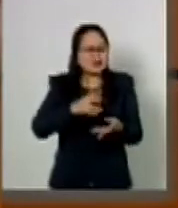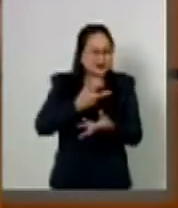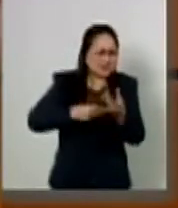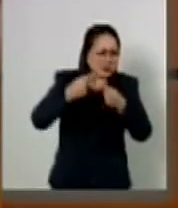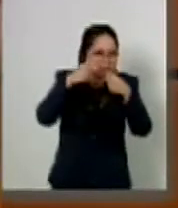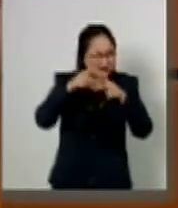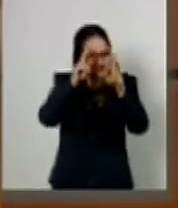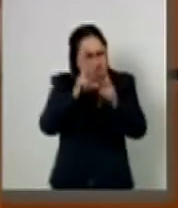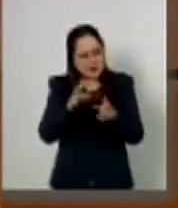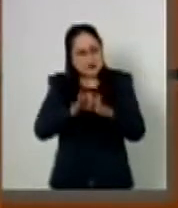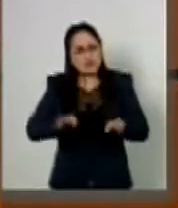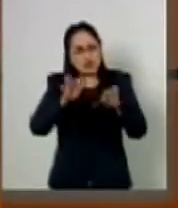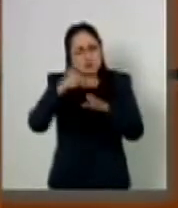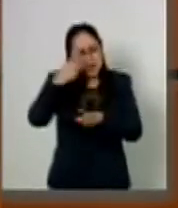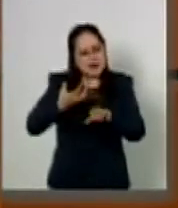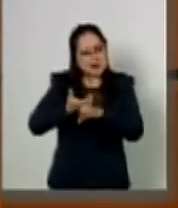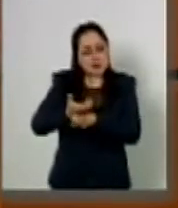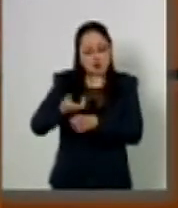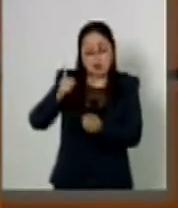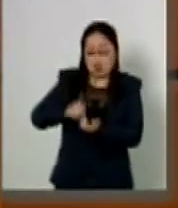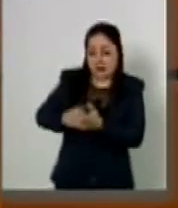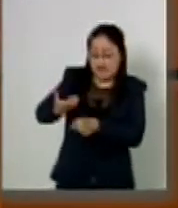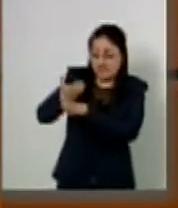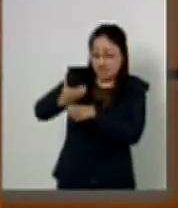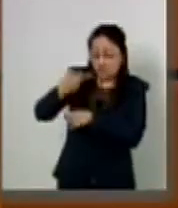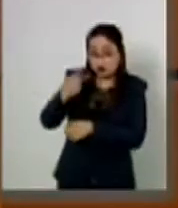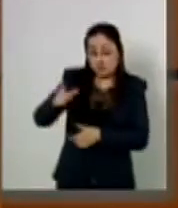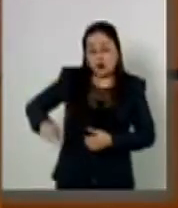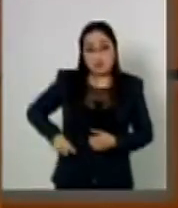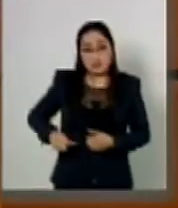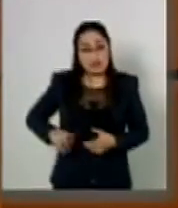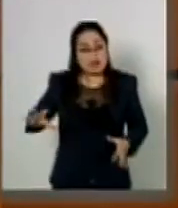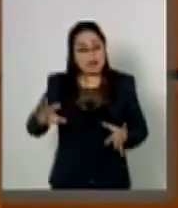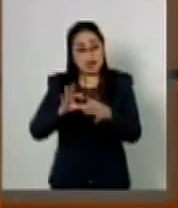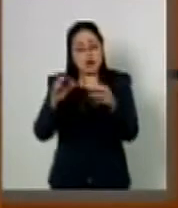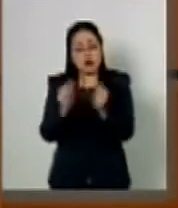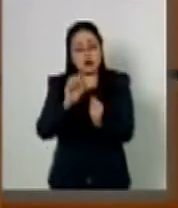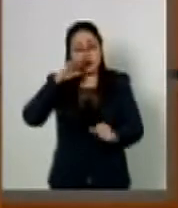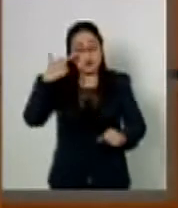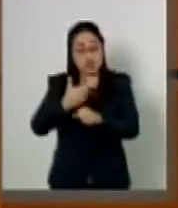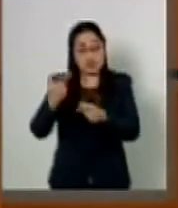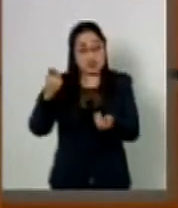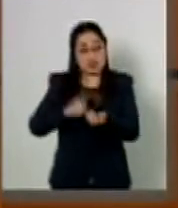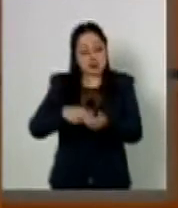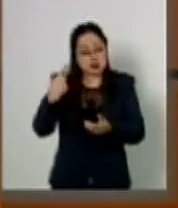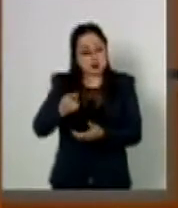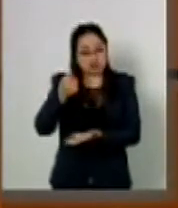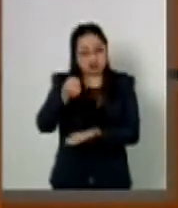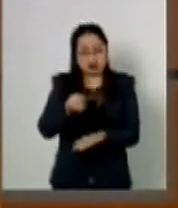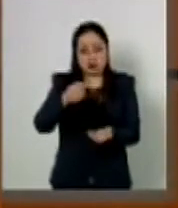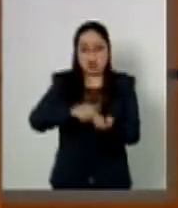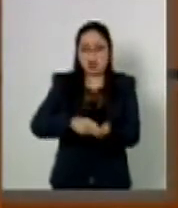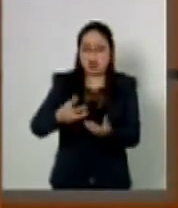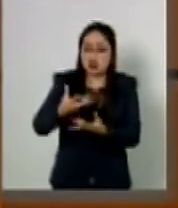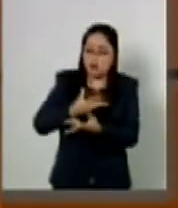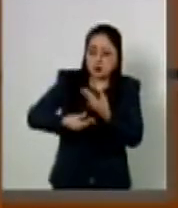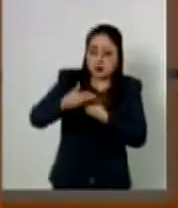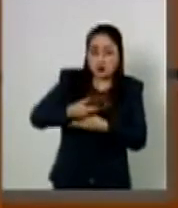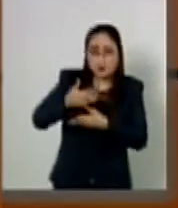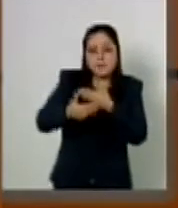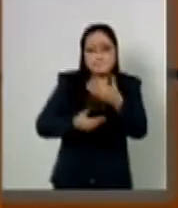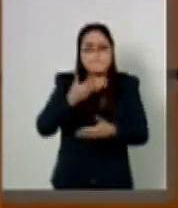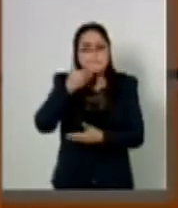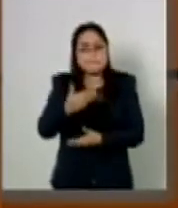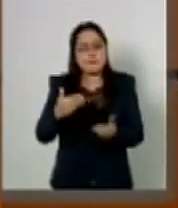Pero siempre sobre la base de gobiernos locales que ya son responsables con sus finanzas y sobre todo que han evolucionado positivamente